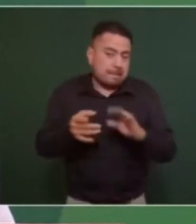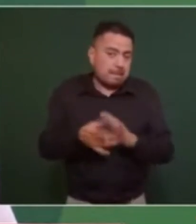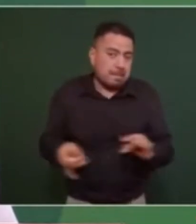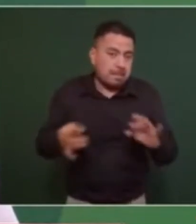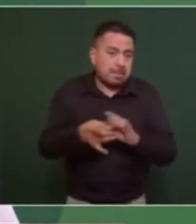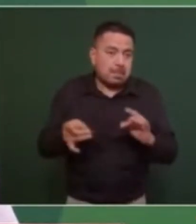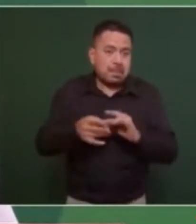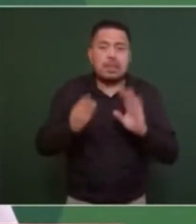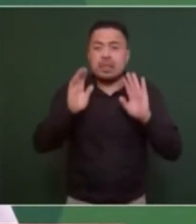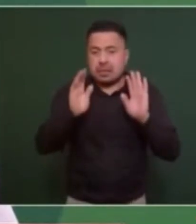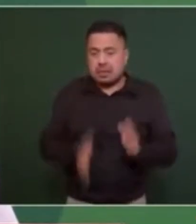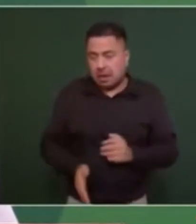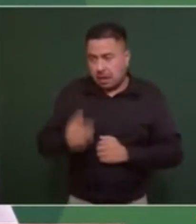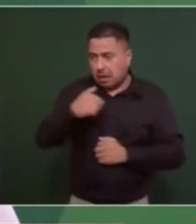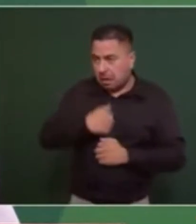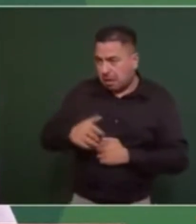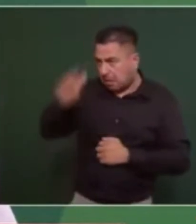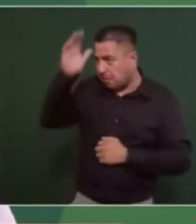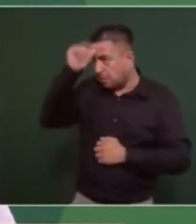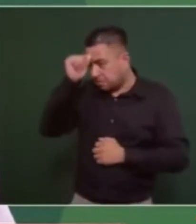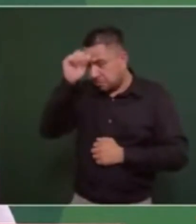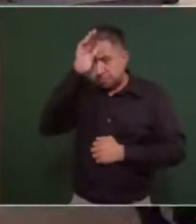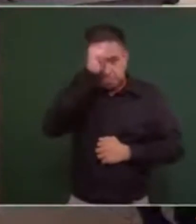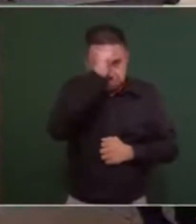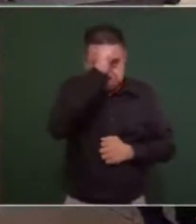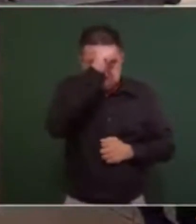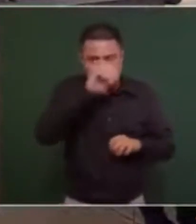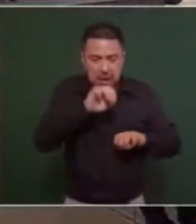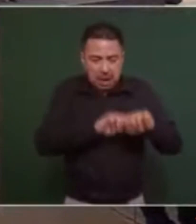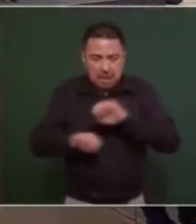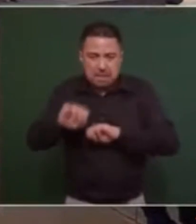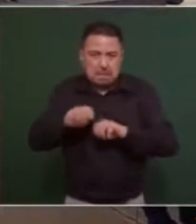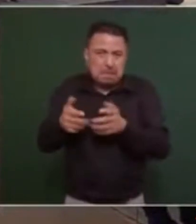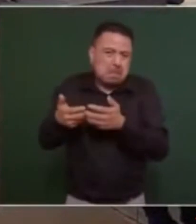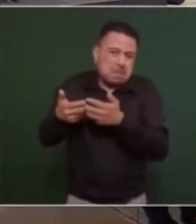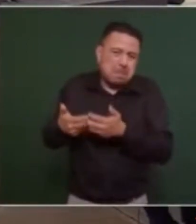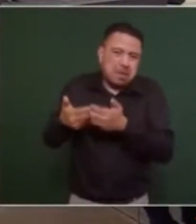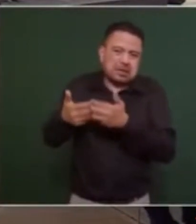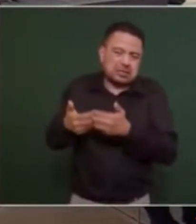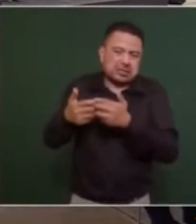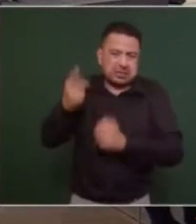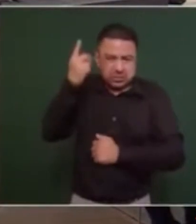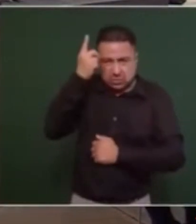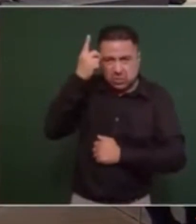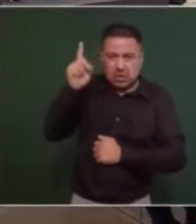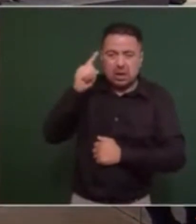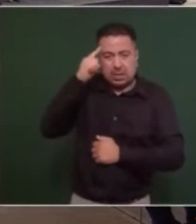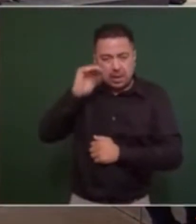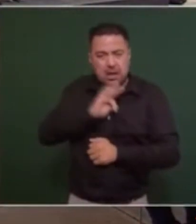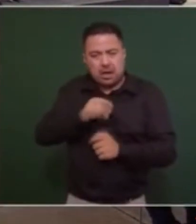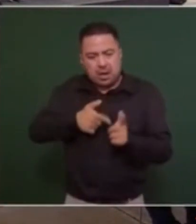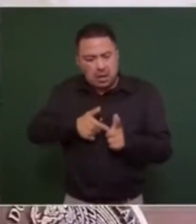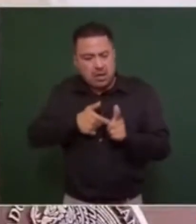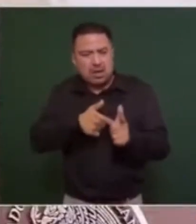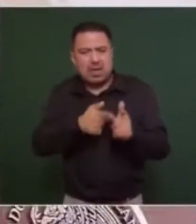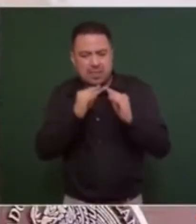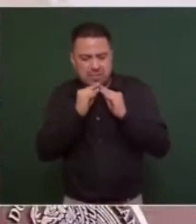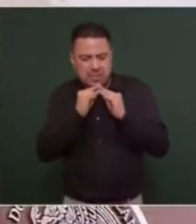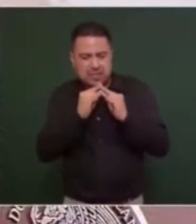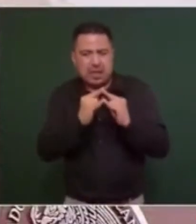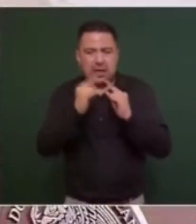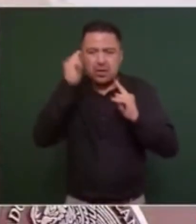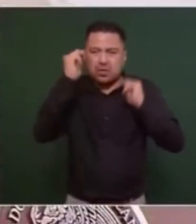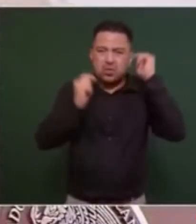llegado a un acuerdo con empresarios para continuar con el Tianguis Turístico